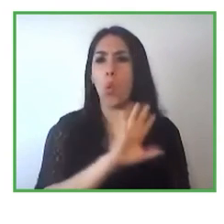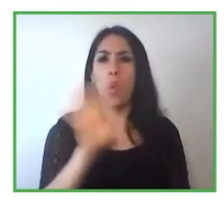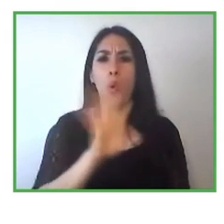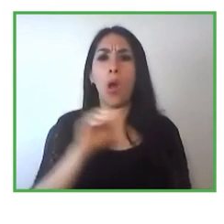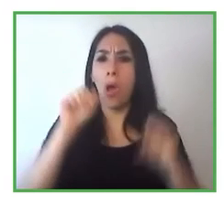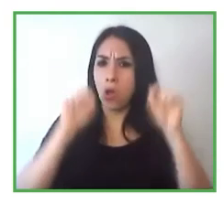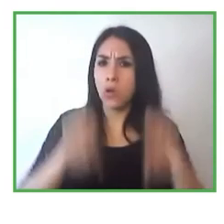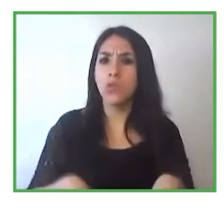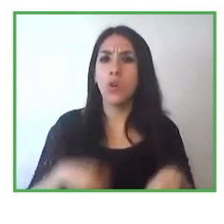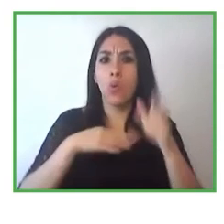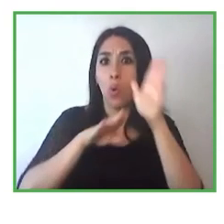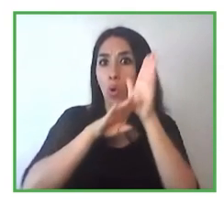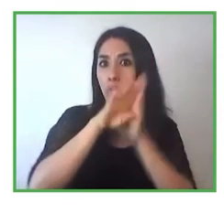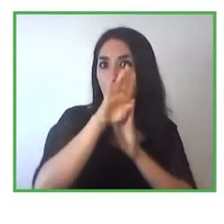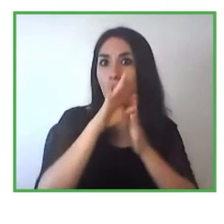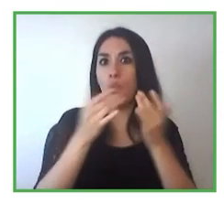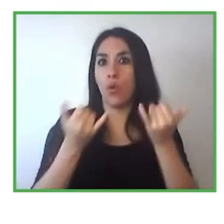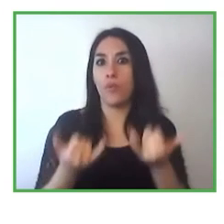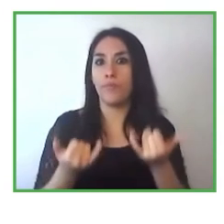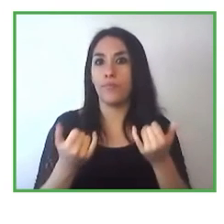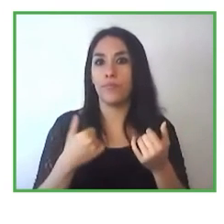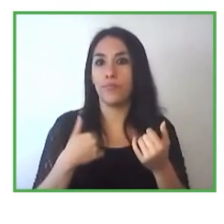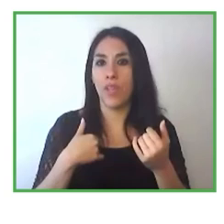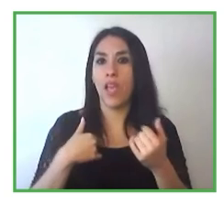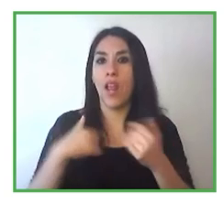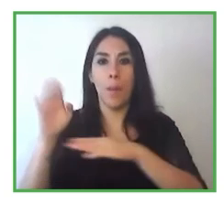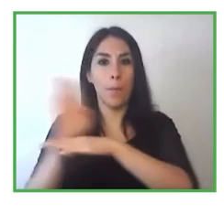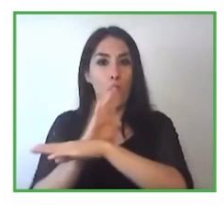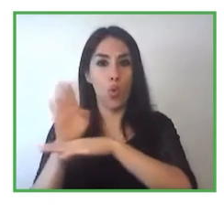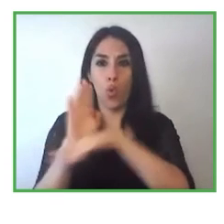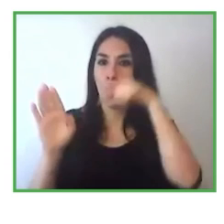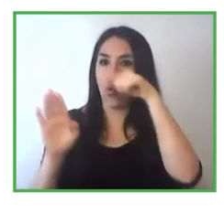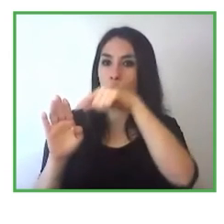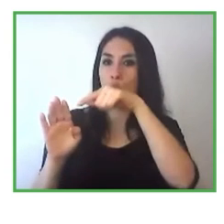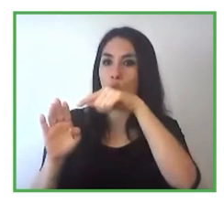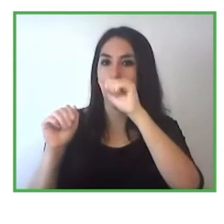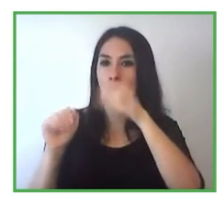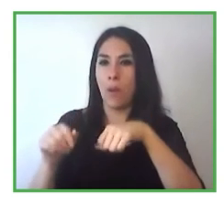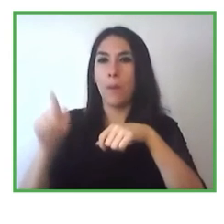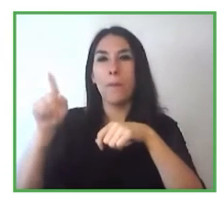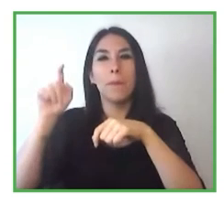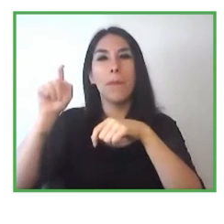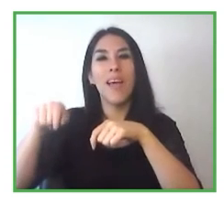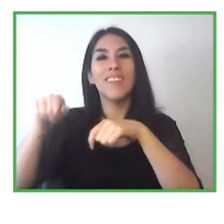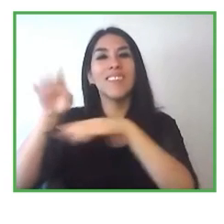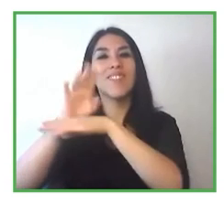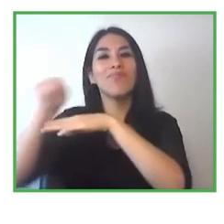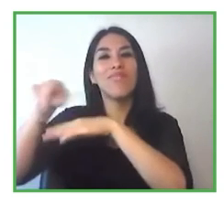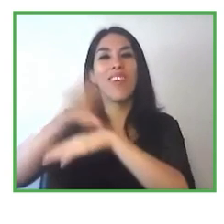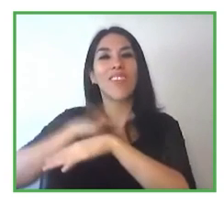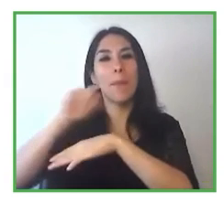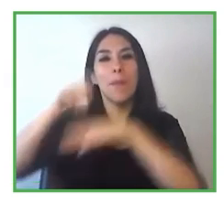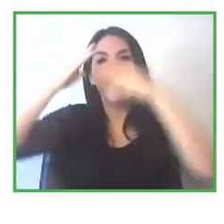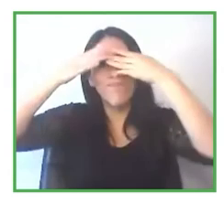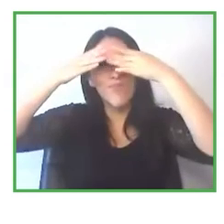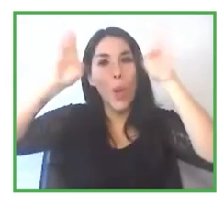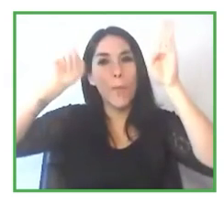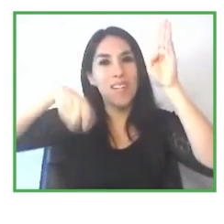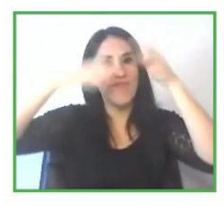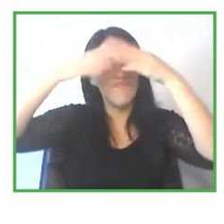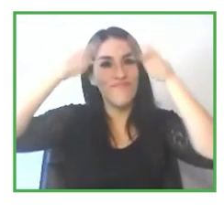en el empleador una visión más amplia y más solidaria más